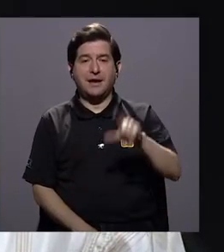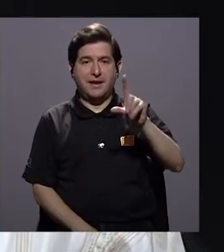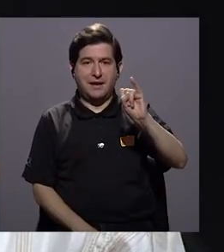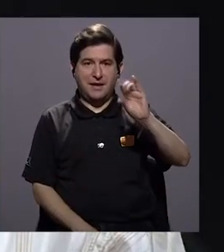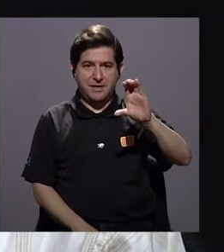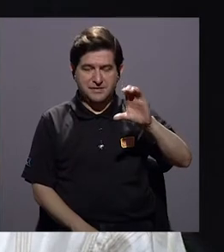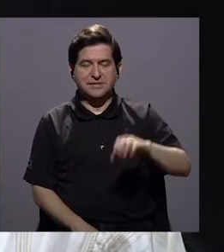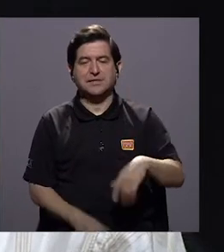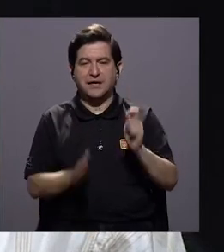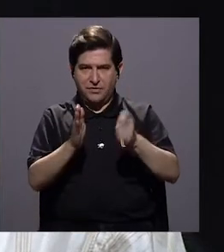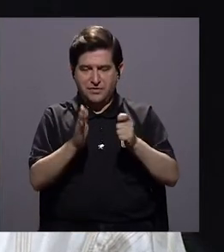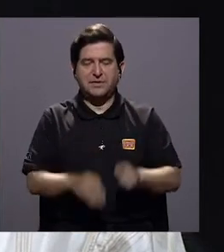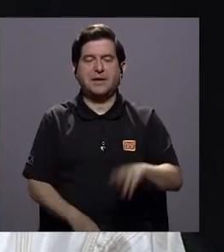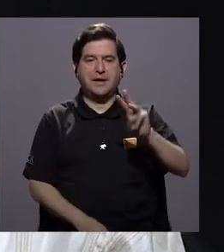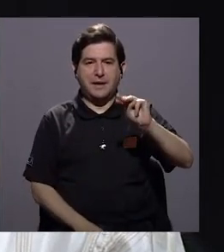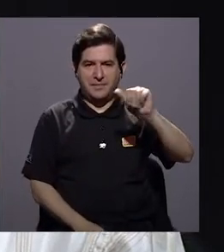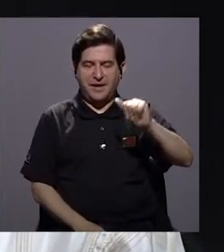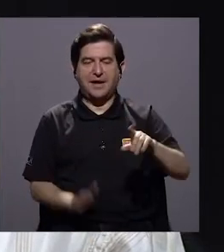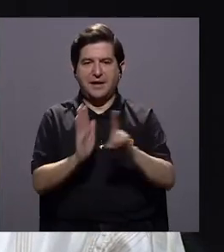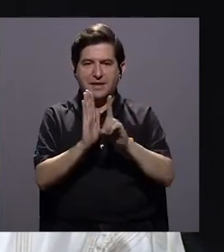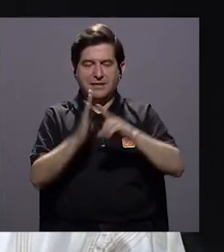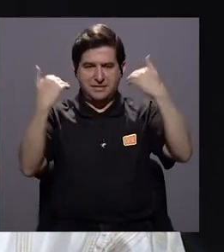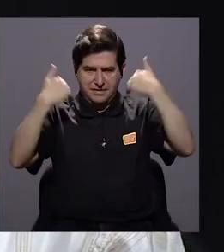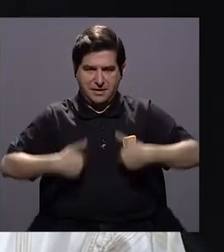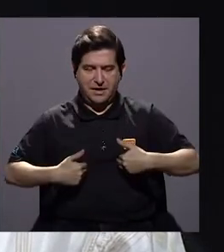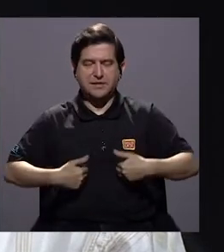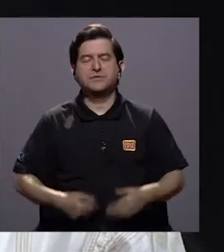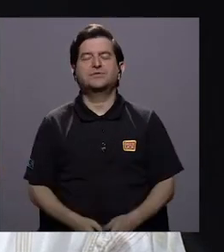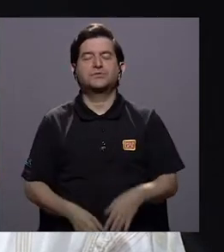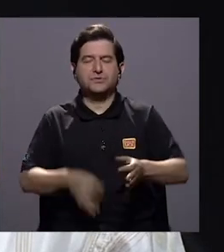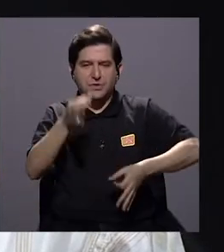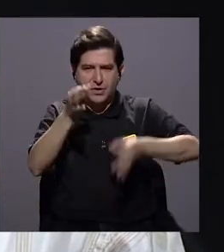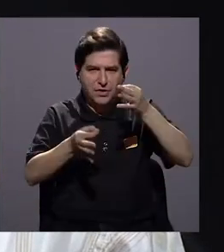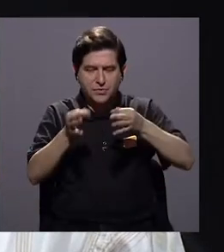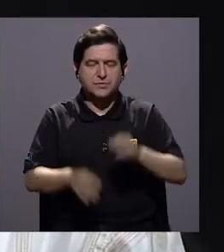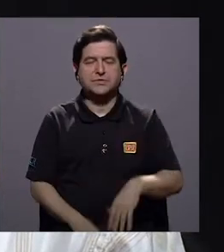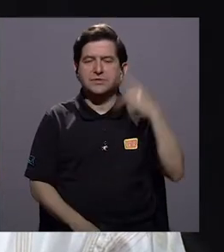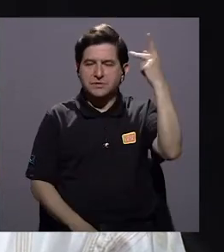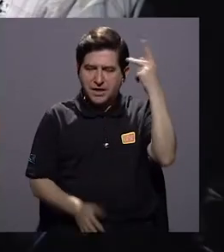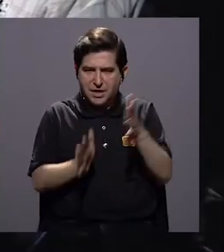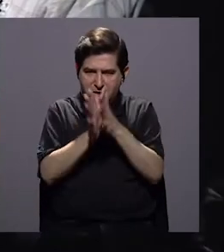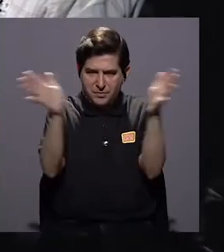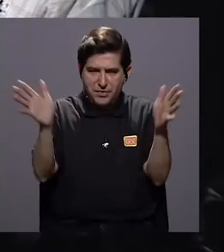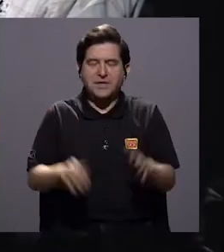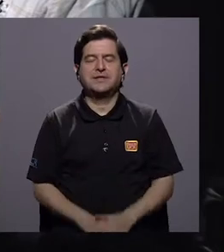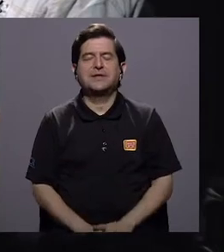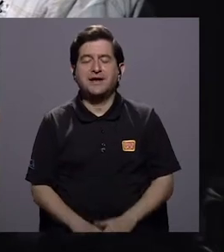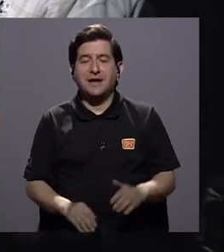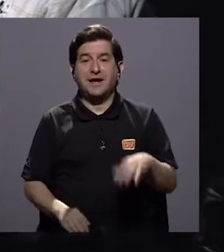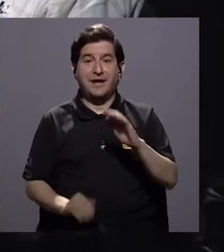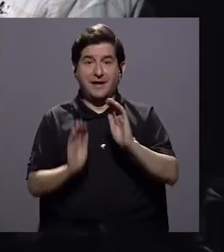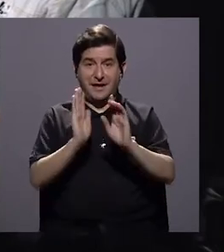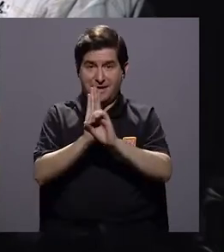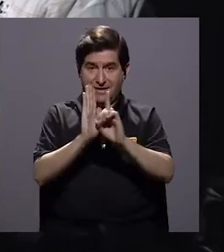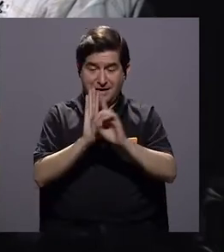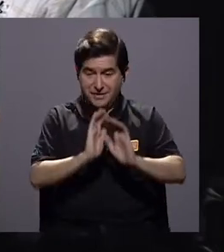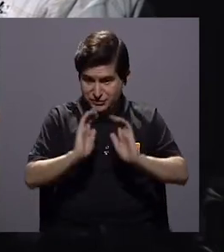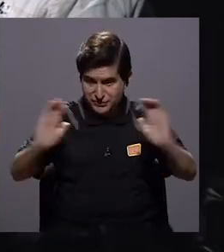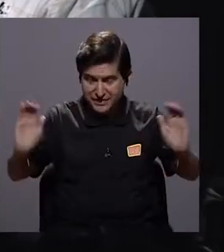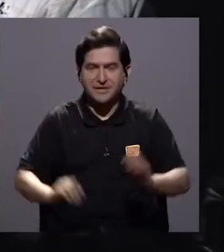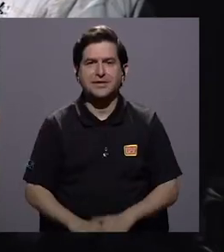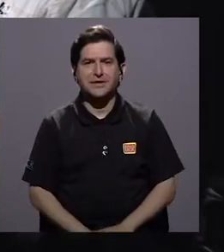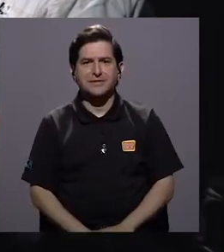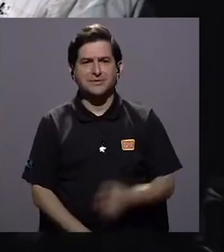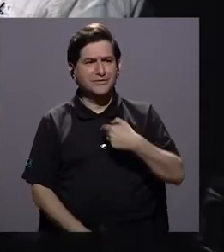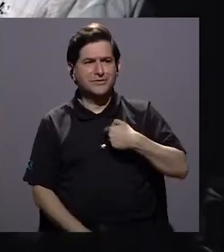Humanos, especialista en Justicia y Política Pública de la Niñez y la Adolescencia. Rodolfo, me quedo corto, un montón de cosas usted